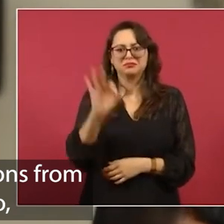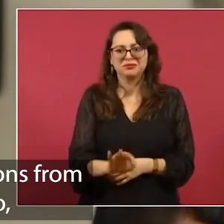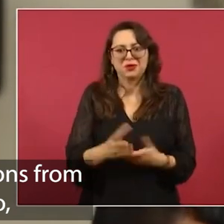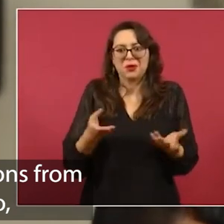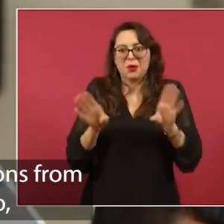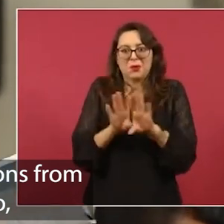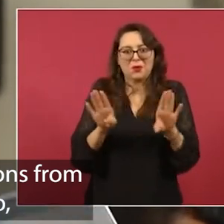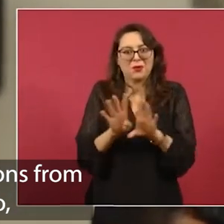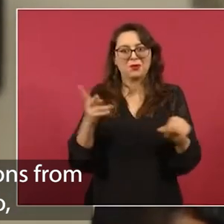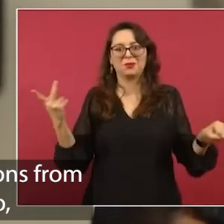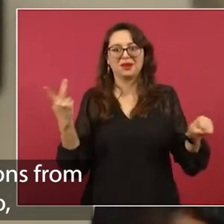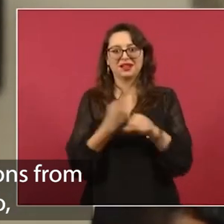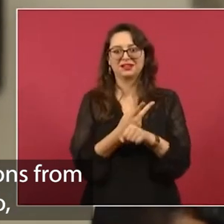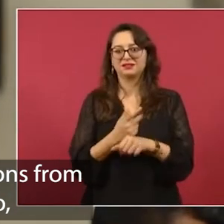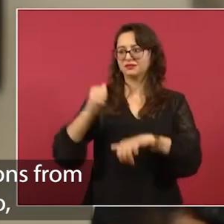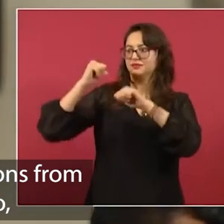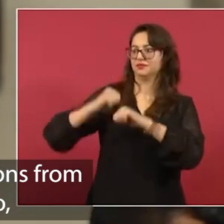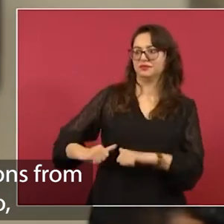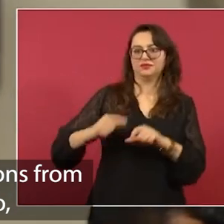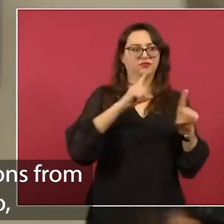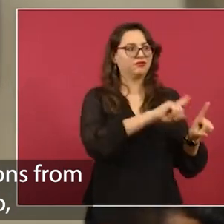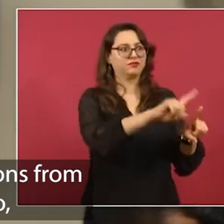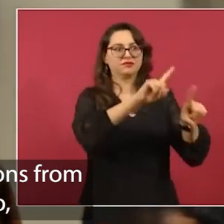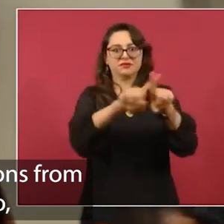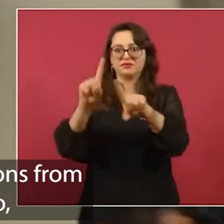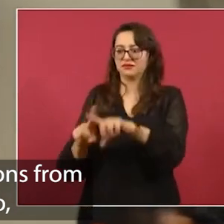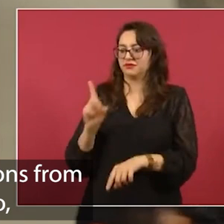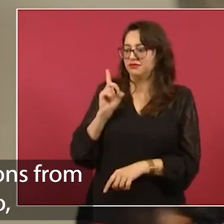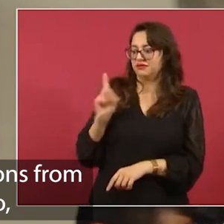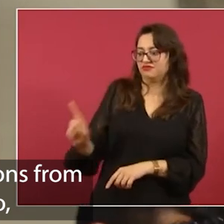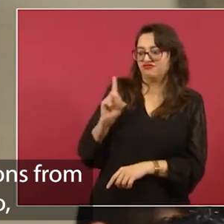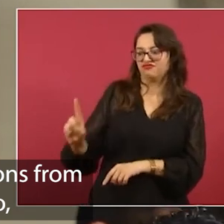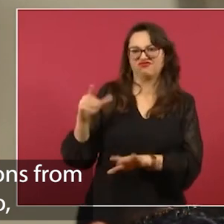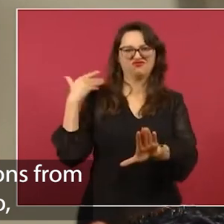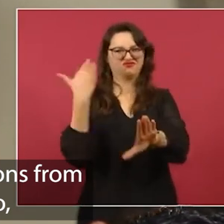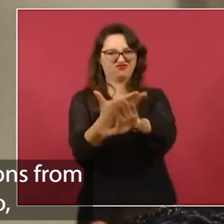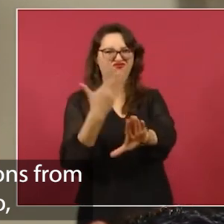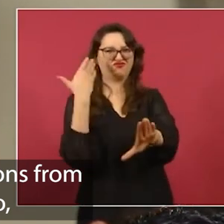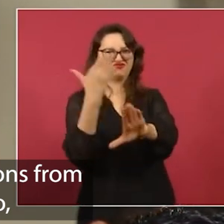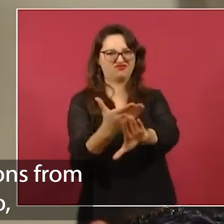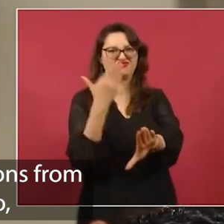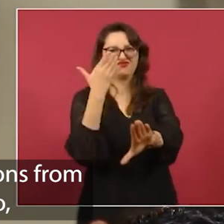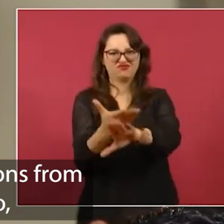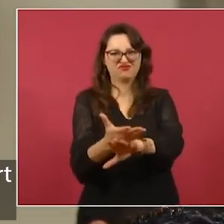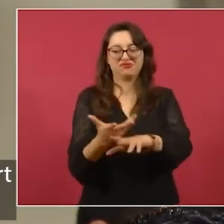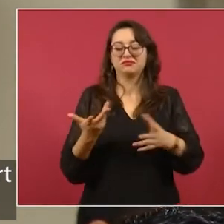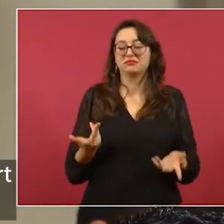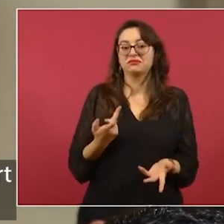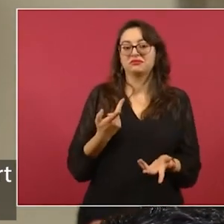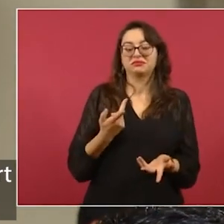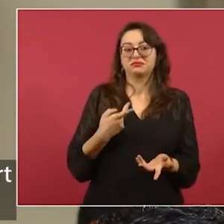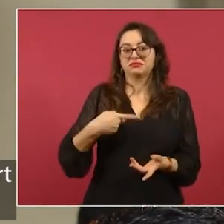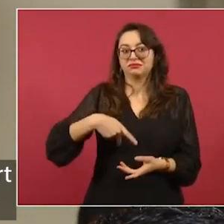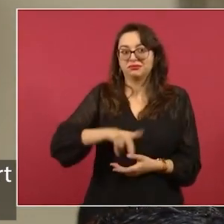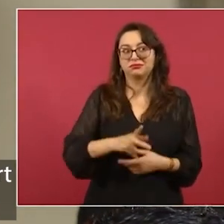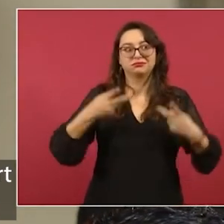diferencia entre las declaraciones que están haciendo la extrema derecha del continente y también la propia derecha acá en México y la